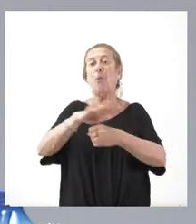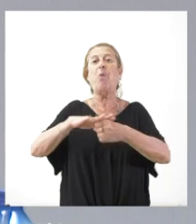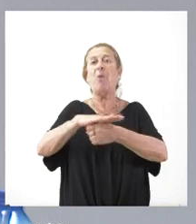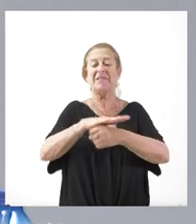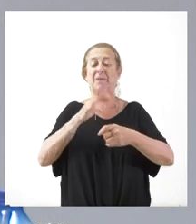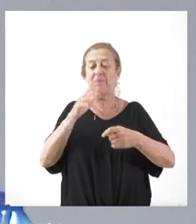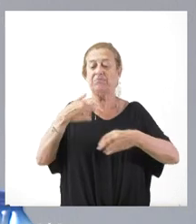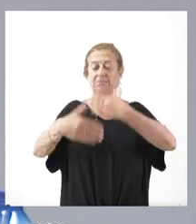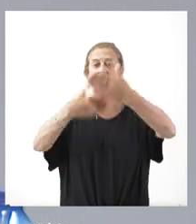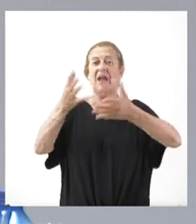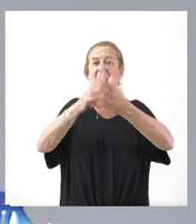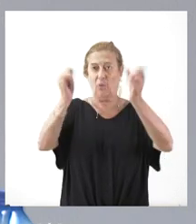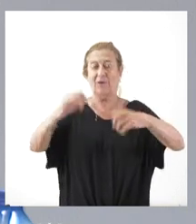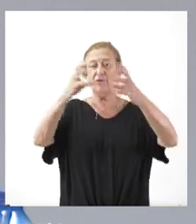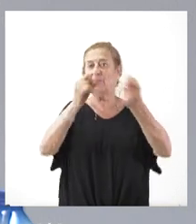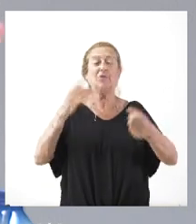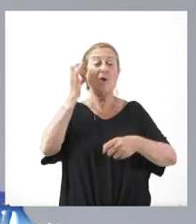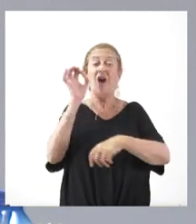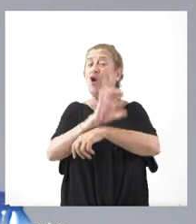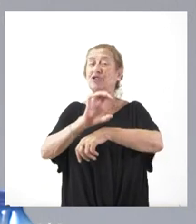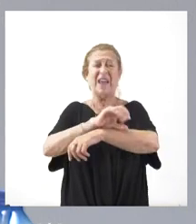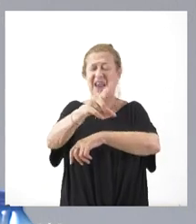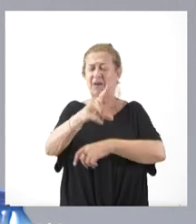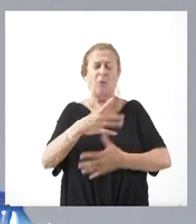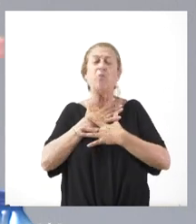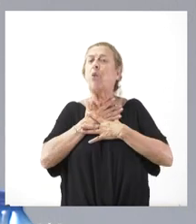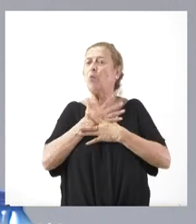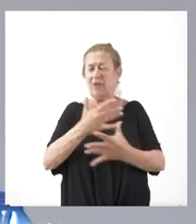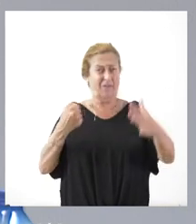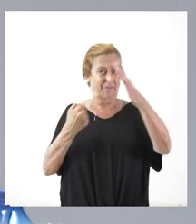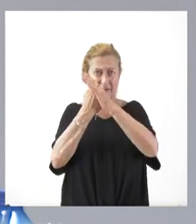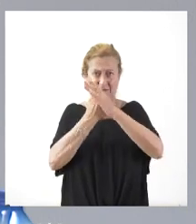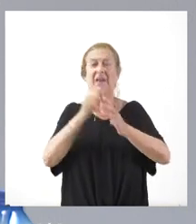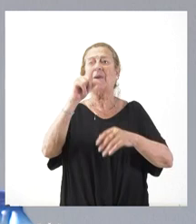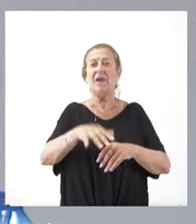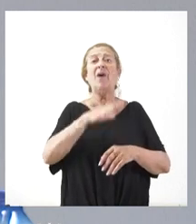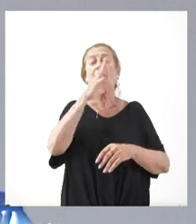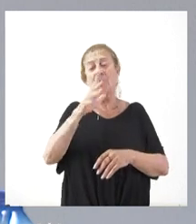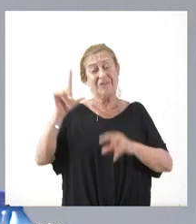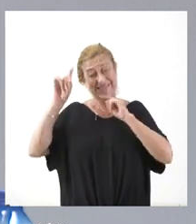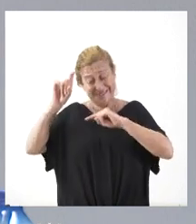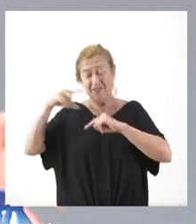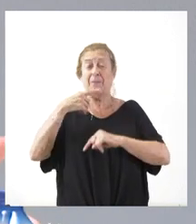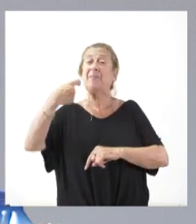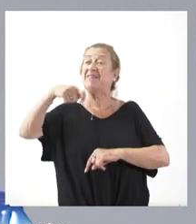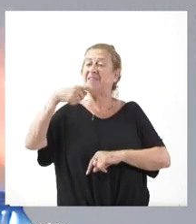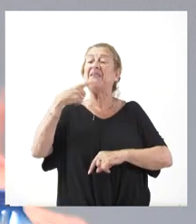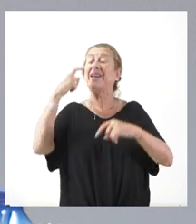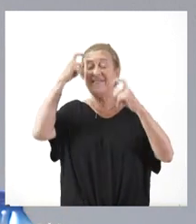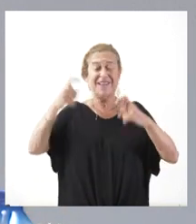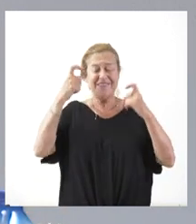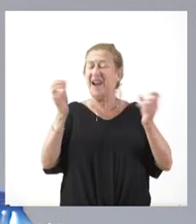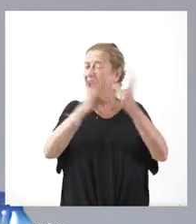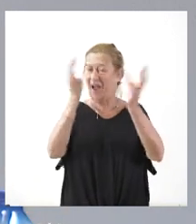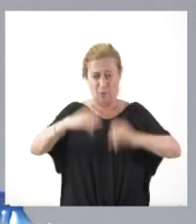acuerdos. La consejera va con la máxima voluntad, también por instrucción del presidente, de intentar llegar a acuerdos. Esperamos tener la misma